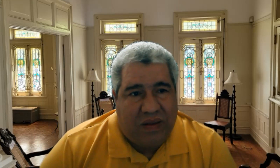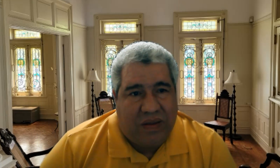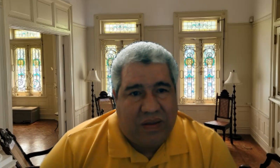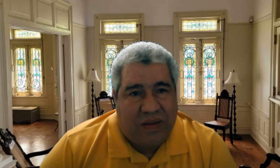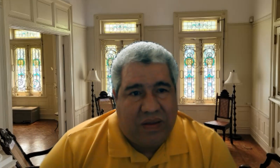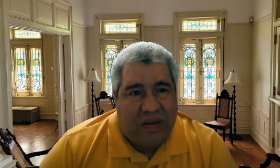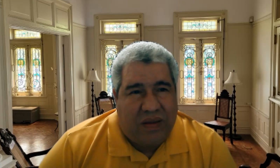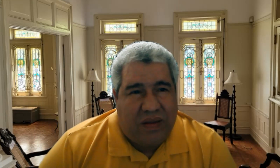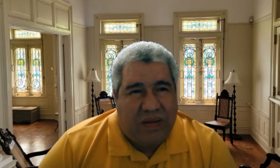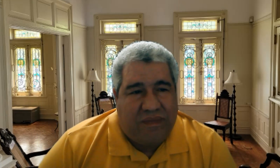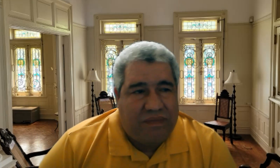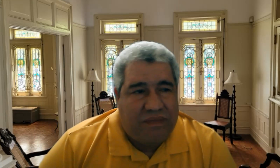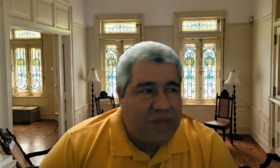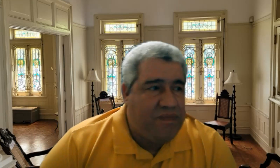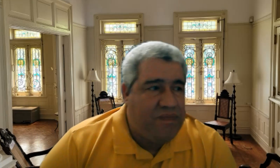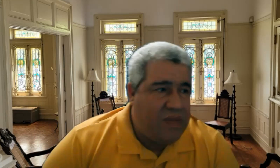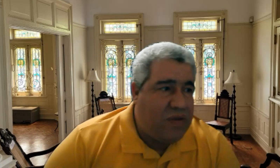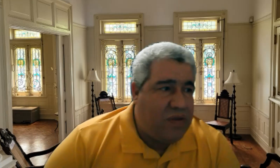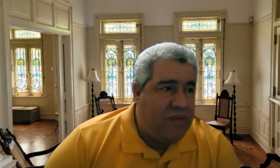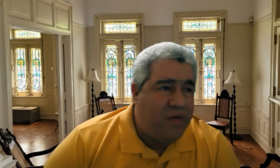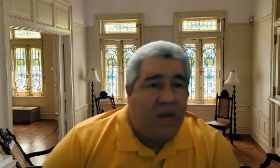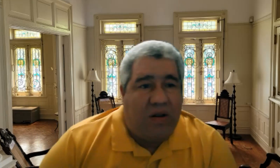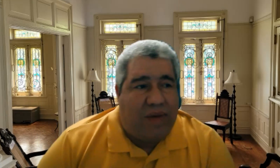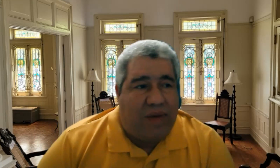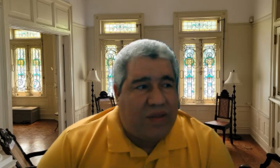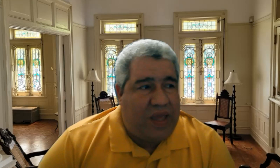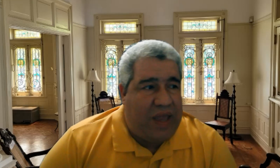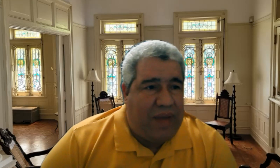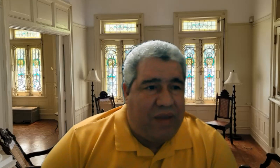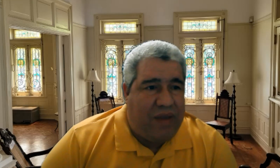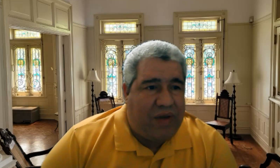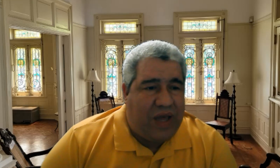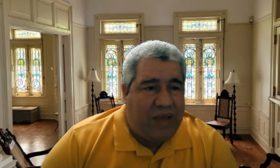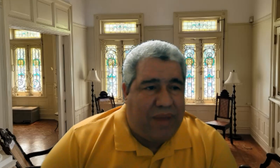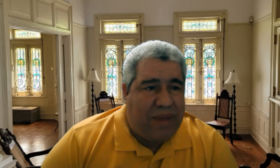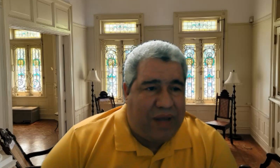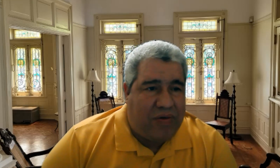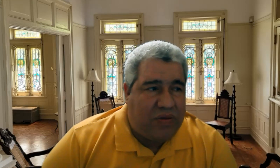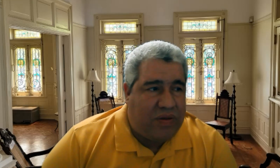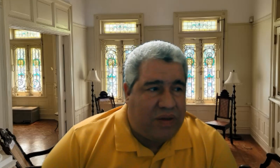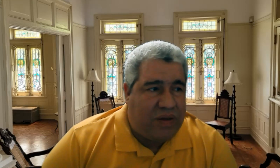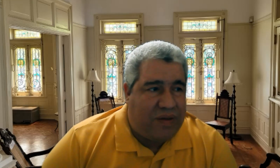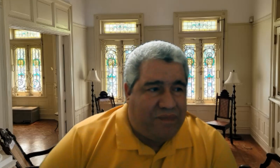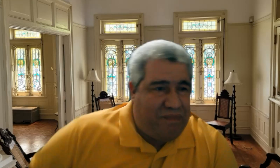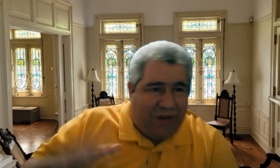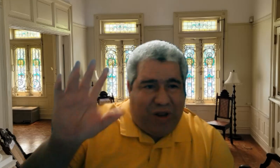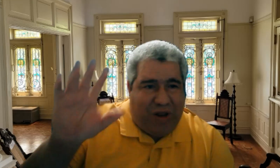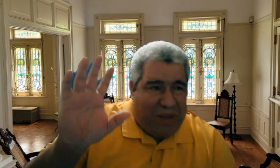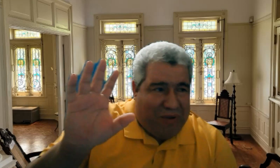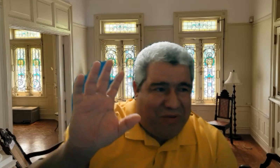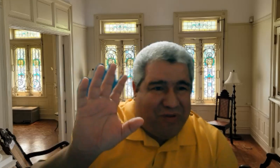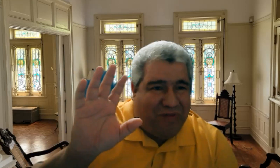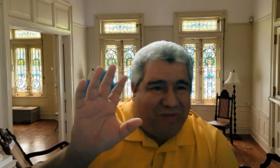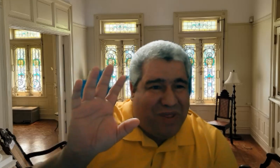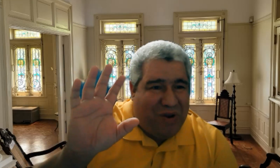como hookworm sí eso mismo lo que pasa es que hay una hay varios perdónenme